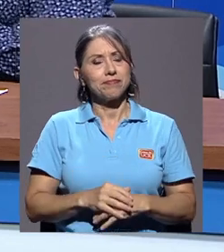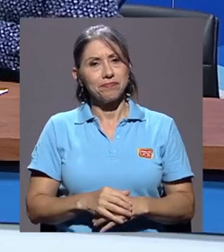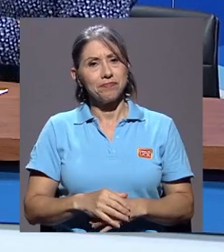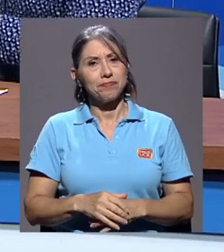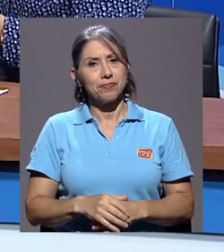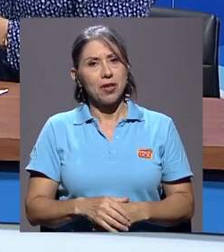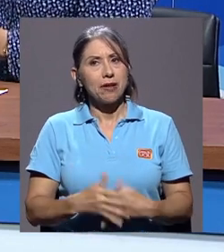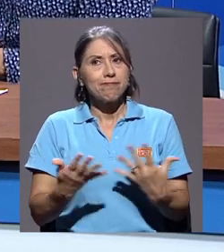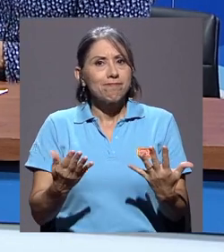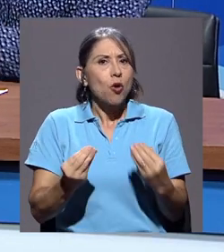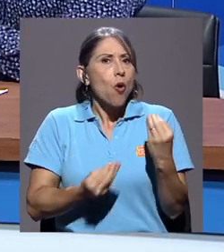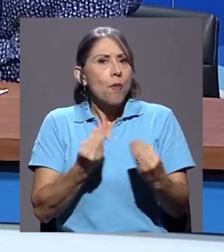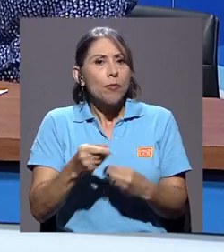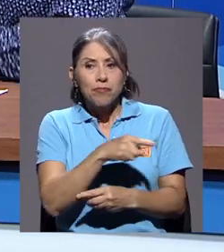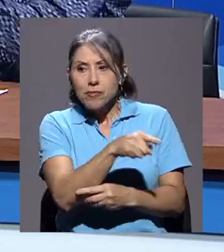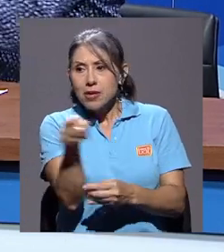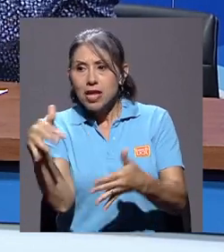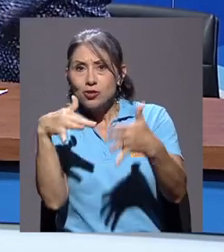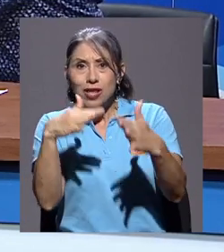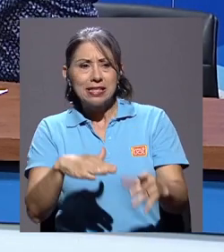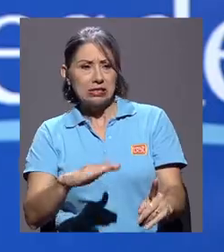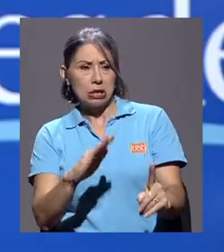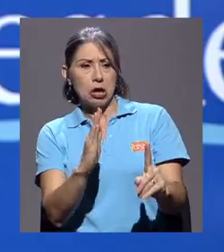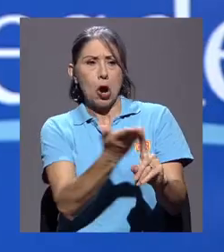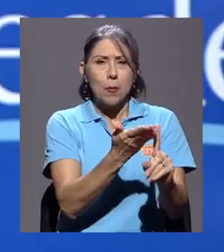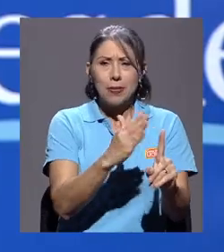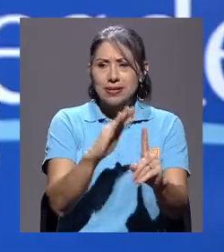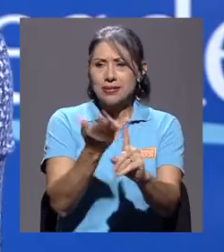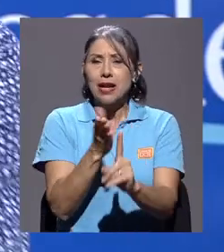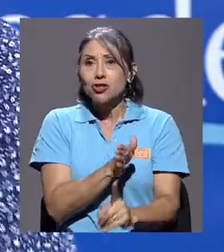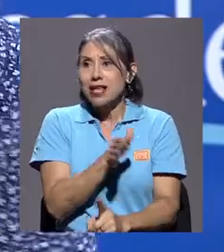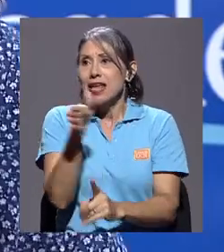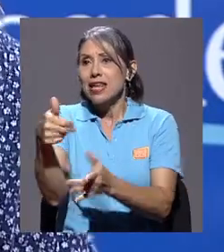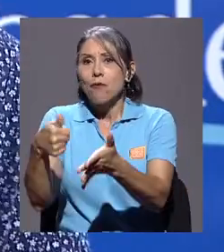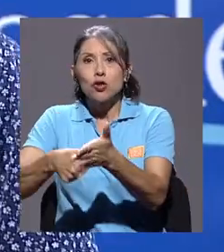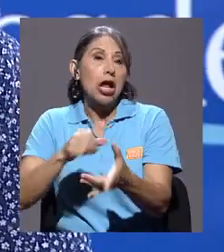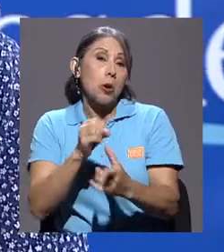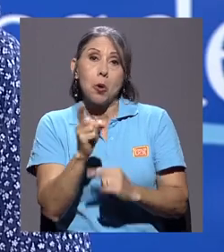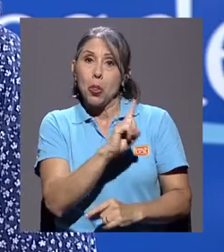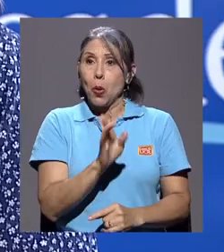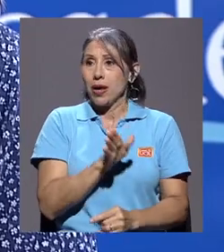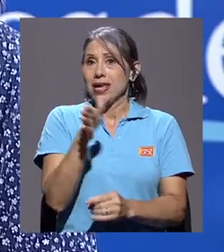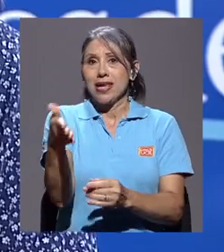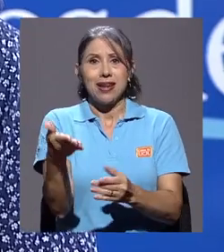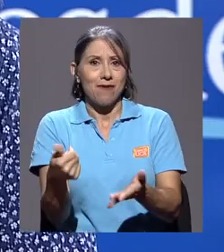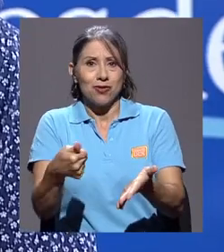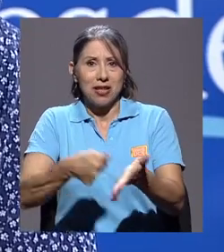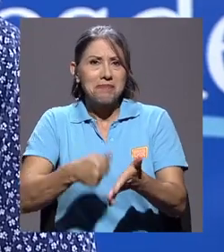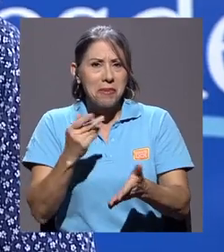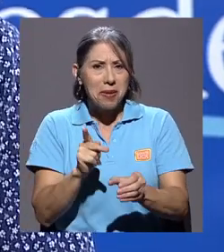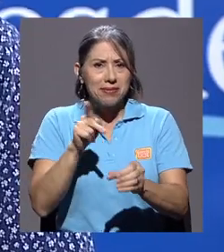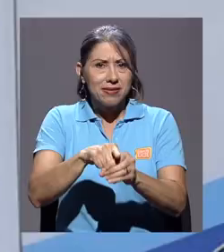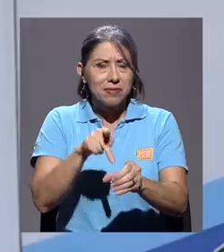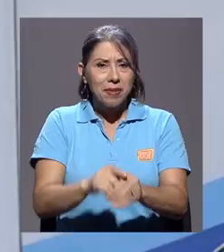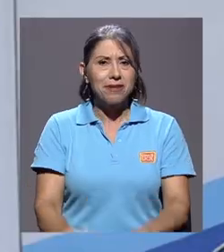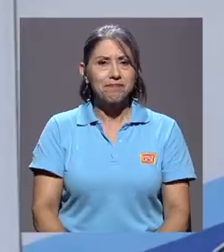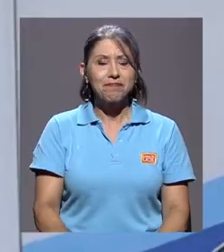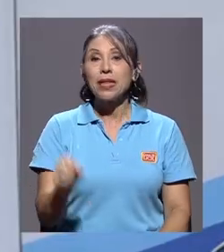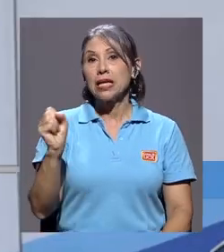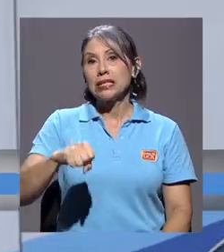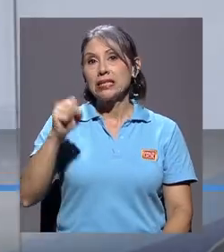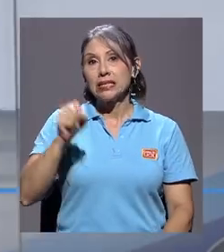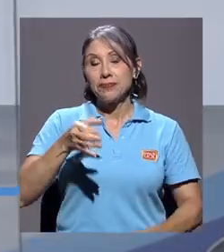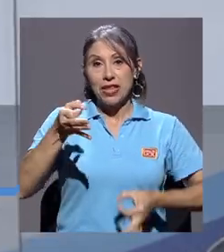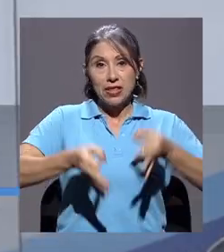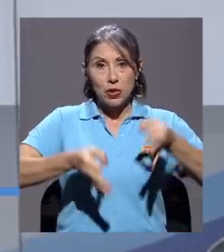hasta dónde convencer a los estudiantes de ir o no ir a votar y participar en estos procesos. Sí, claro, como tribunal, como dijo,